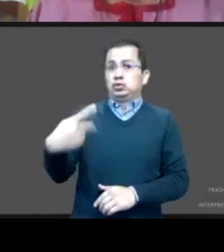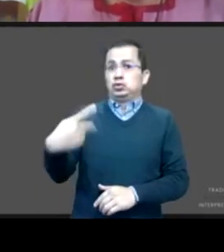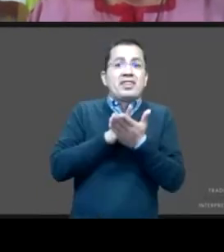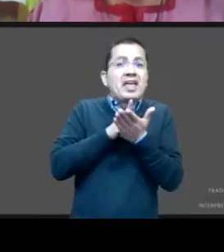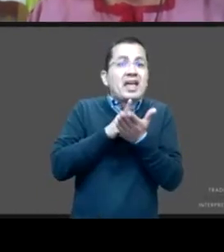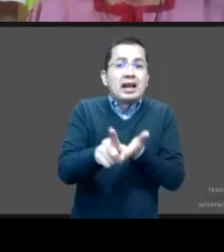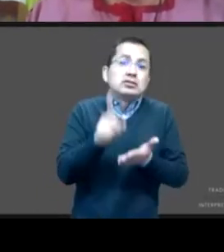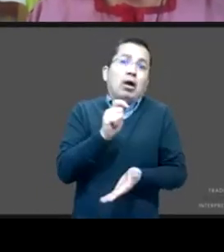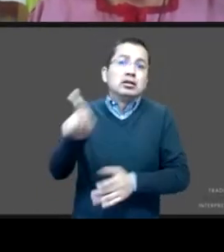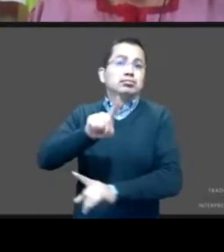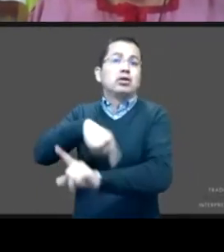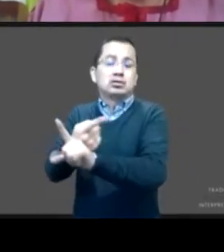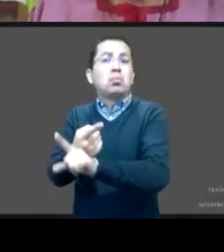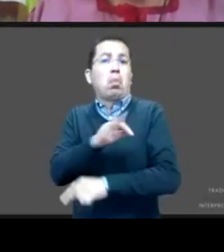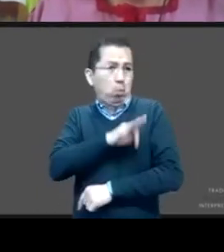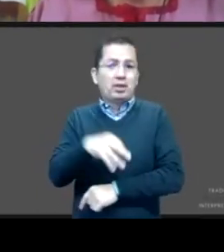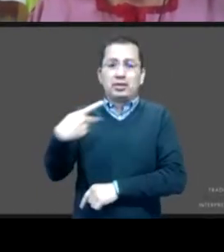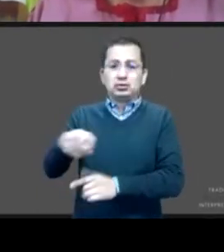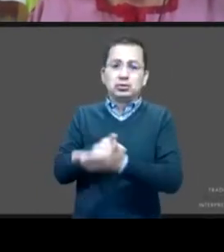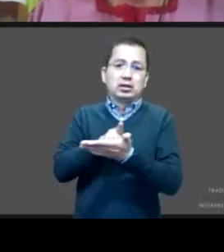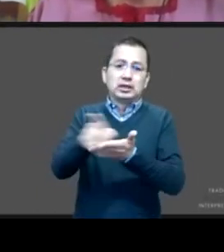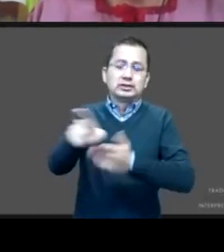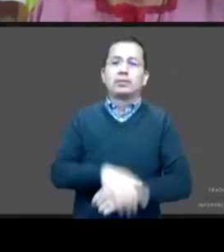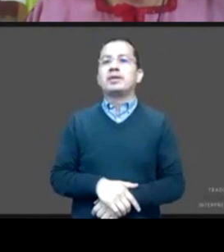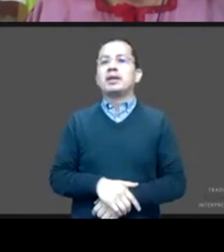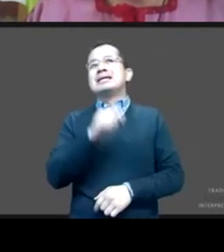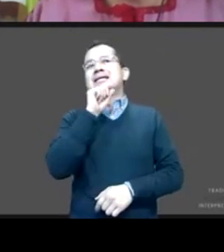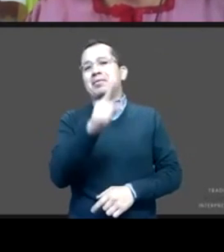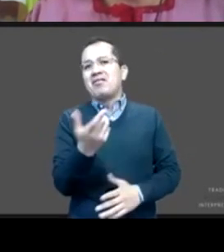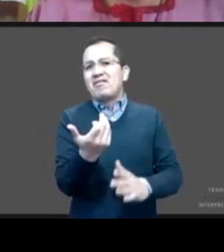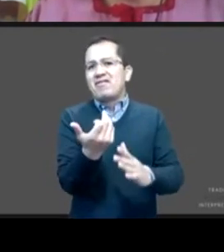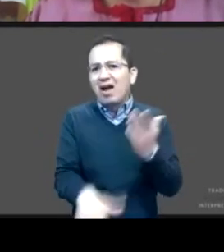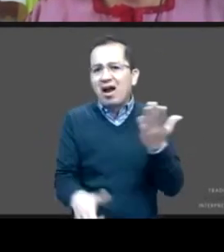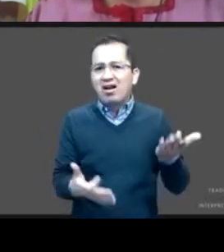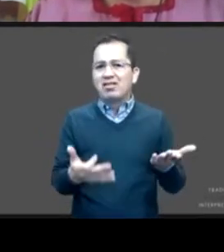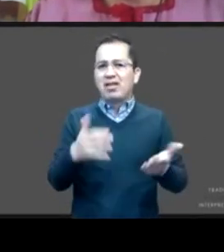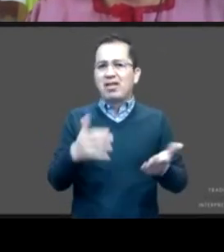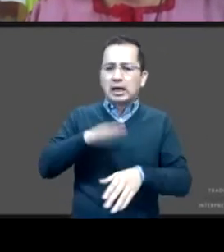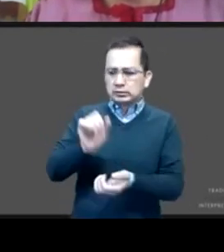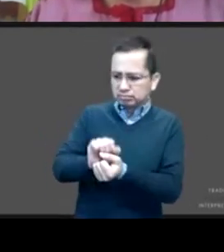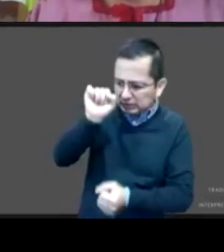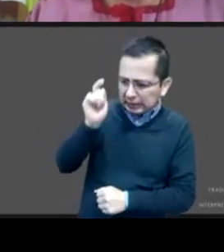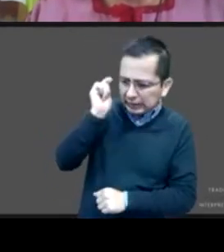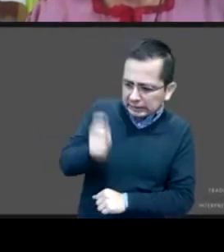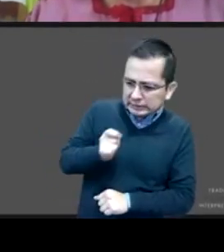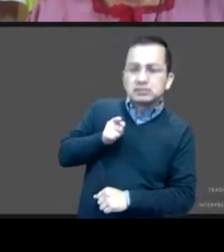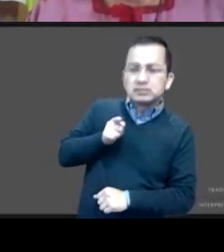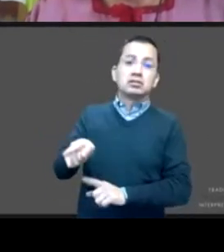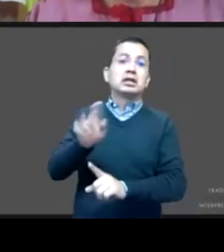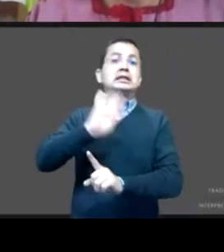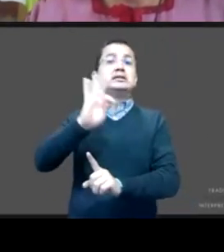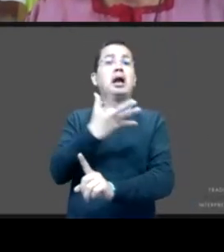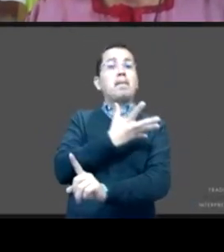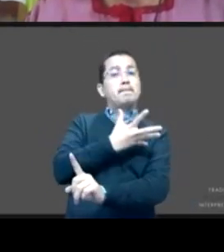se dejaron de ver las posibles consecuencias como una posible infección de transmisión sexual,